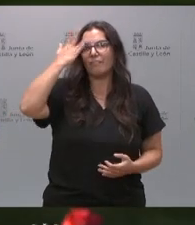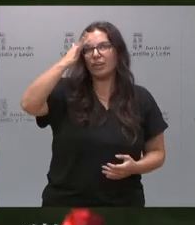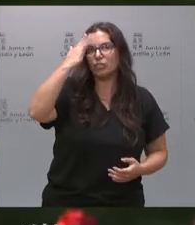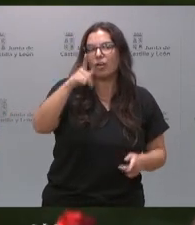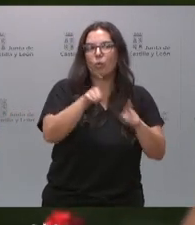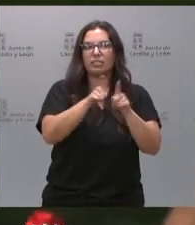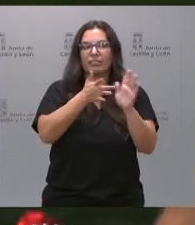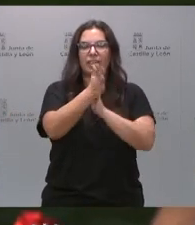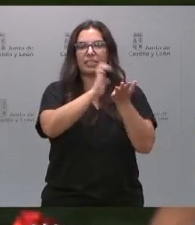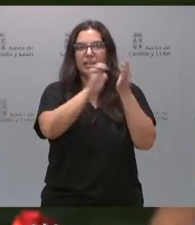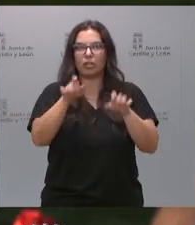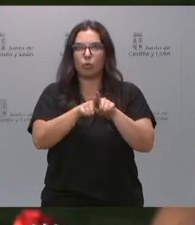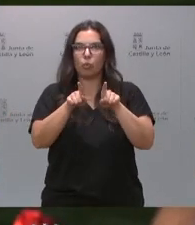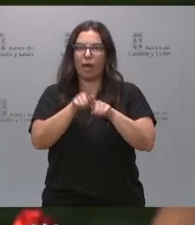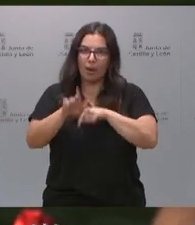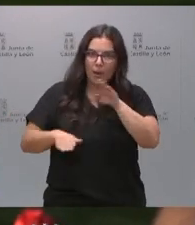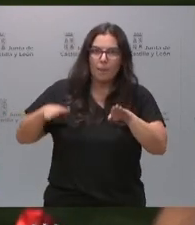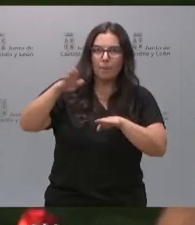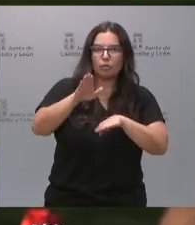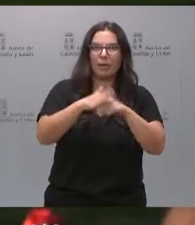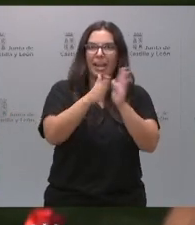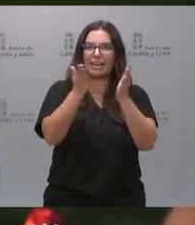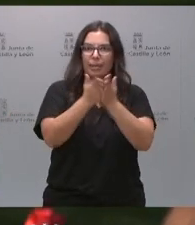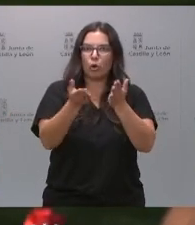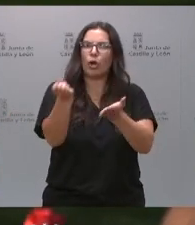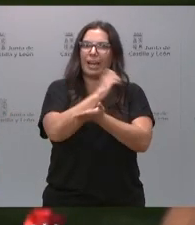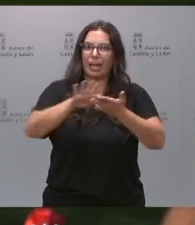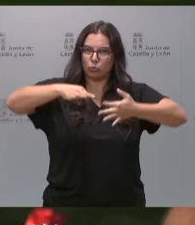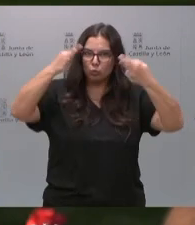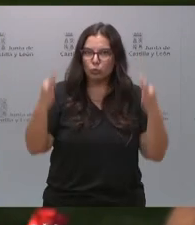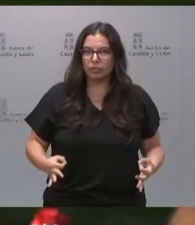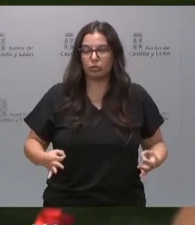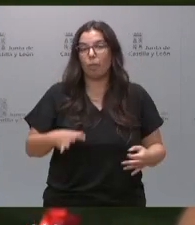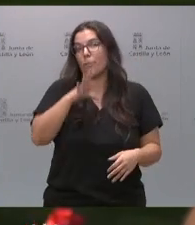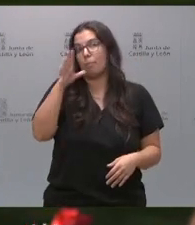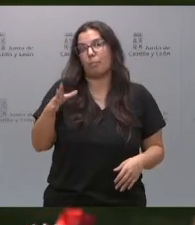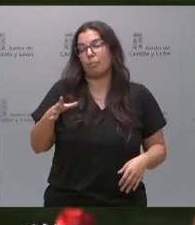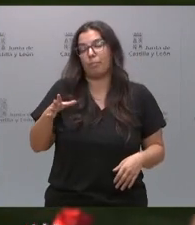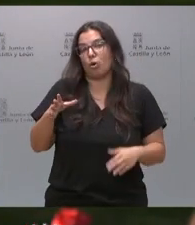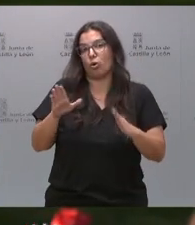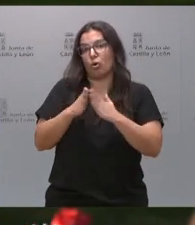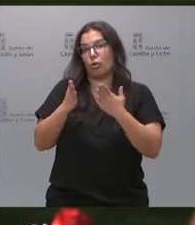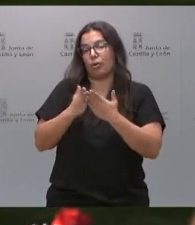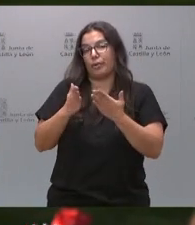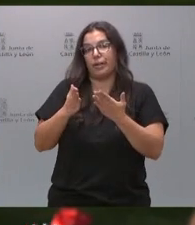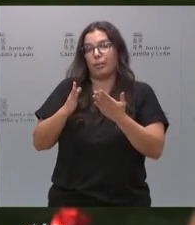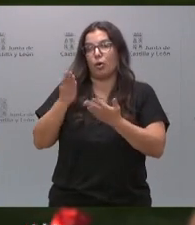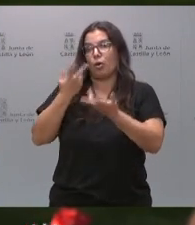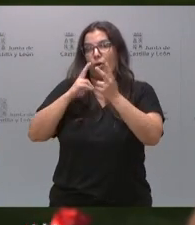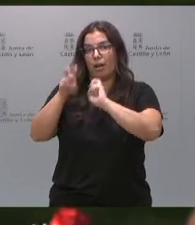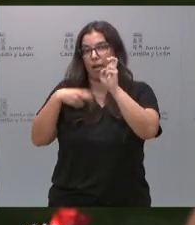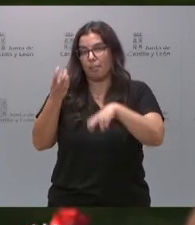da el paso definitivo para la gratuidad de los libros. Me refiero a que sea el cambio de libros por la nueva ley o sea el cambio de libros que se hace